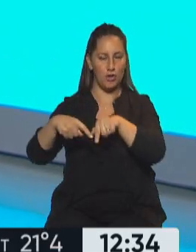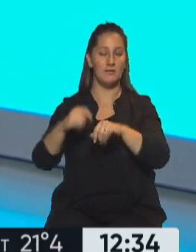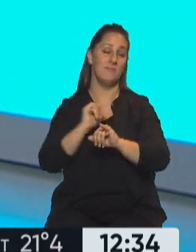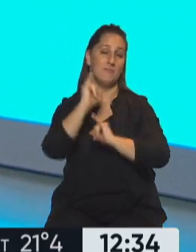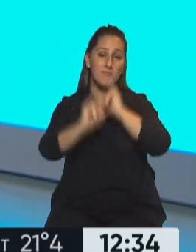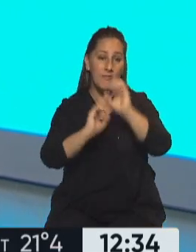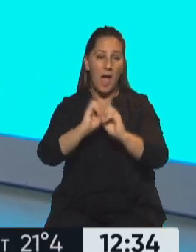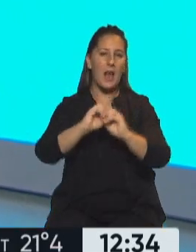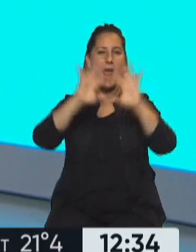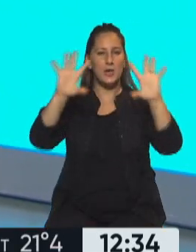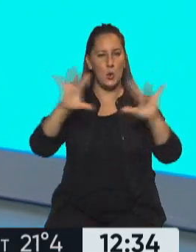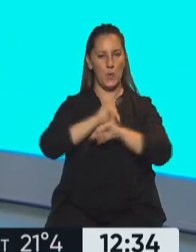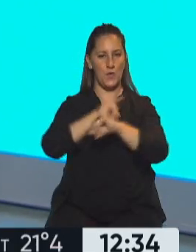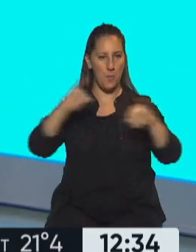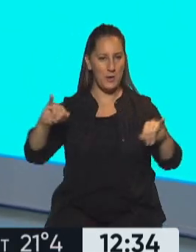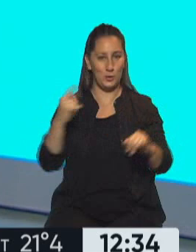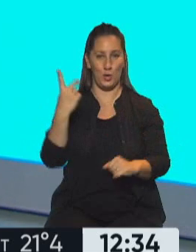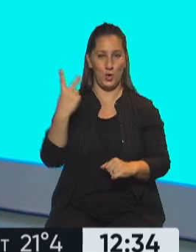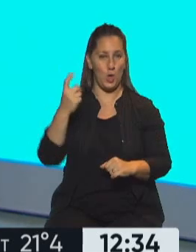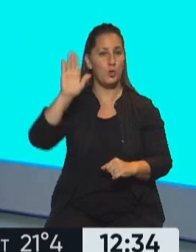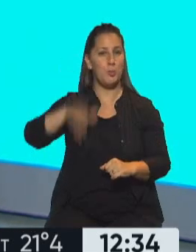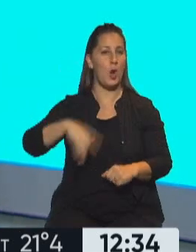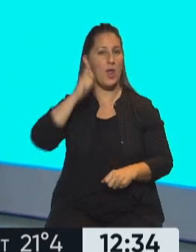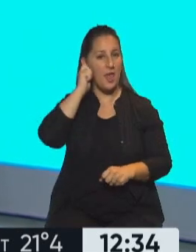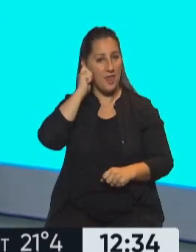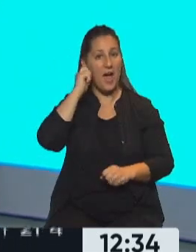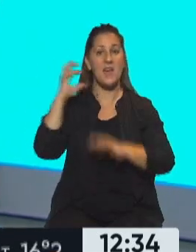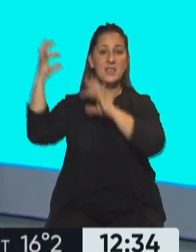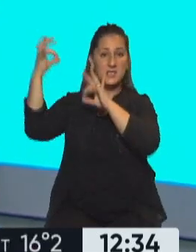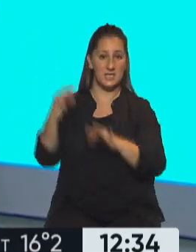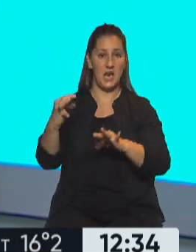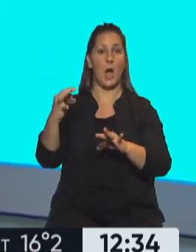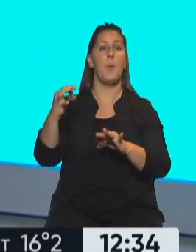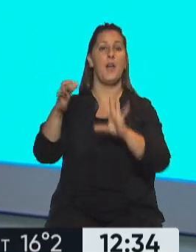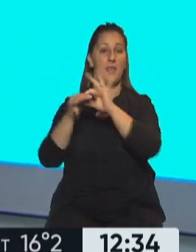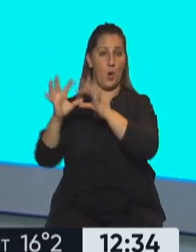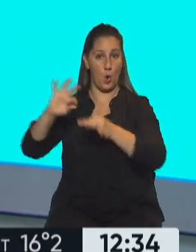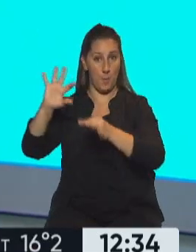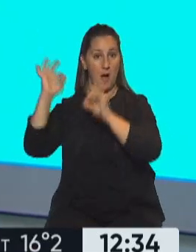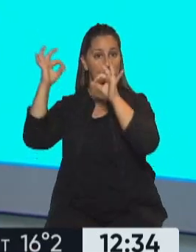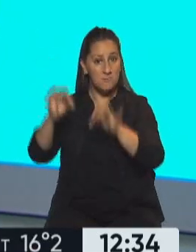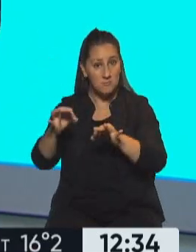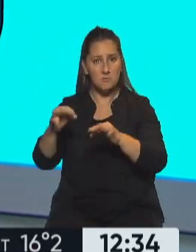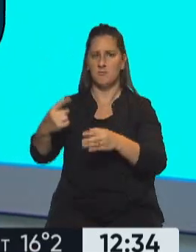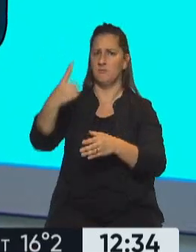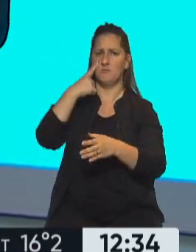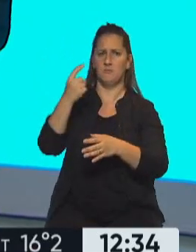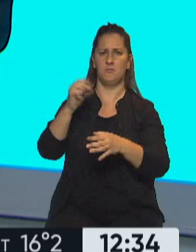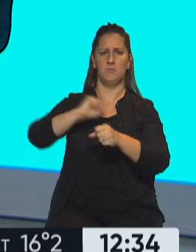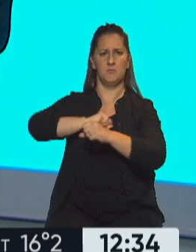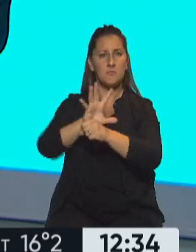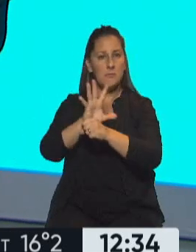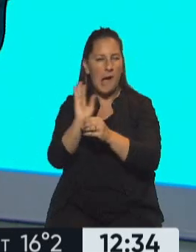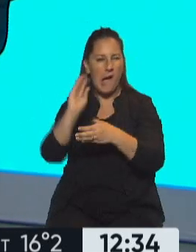esta información de estos dos casos, dos menores de edad que llegan de Europa a la República Argentina. Se detectó que tenían COVID con esta